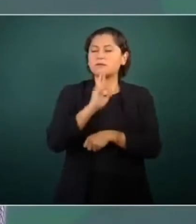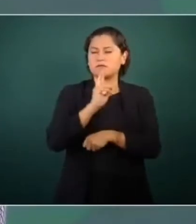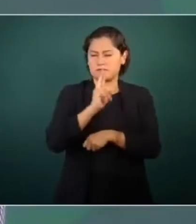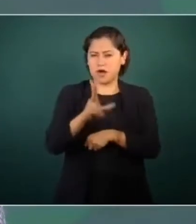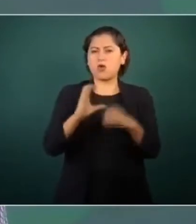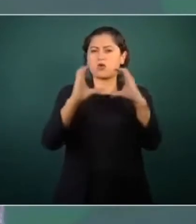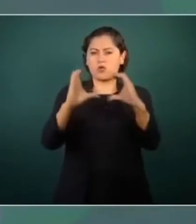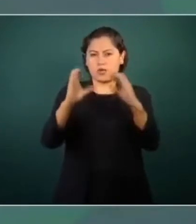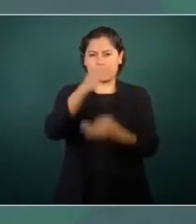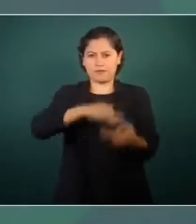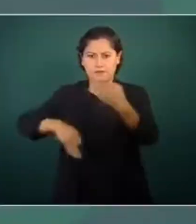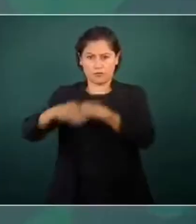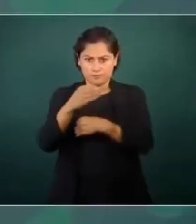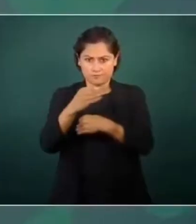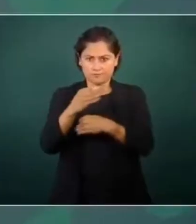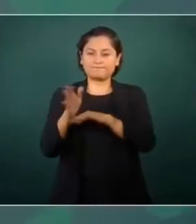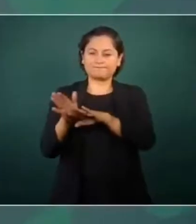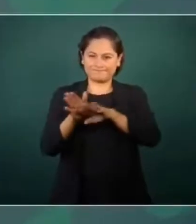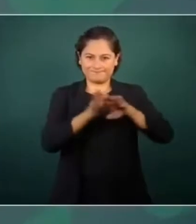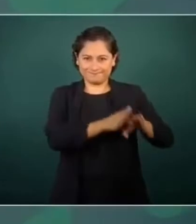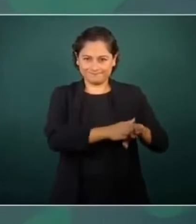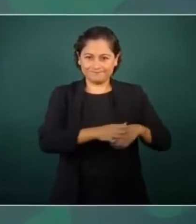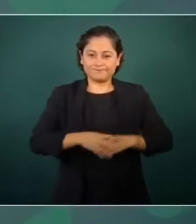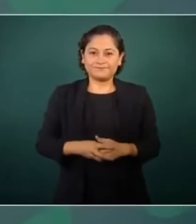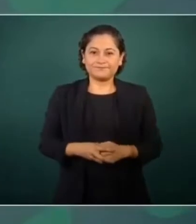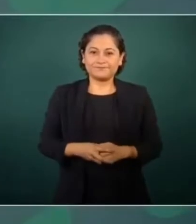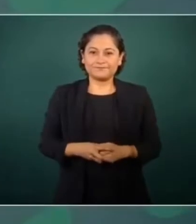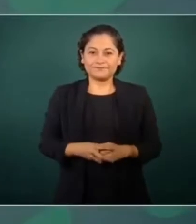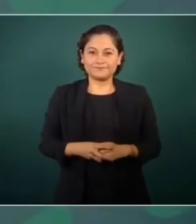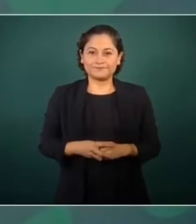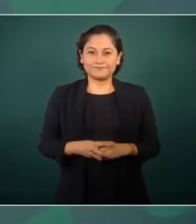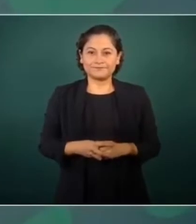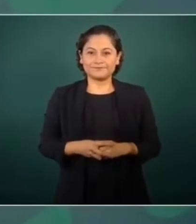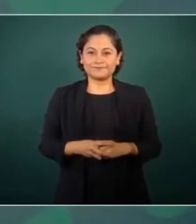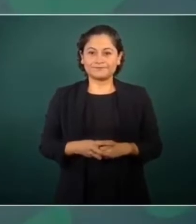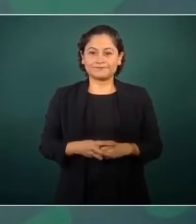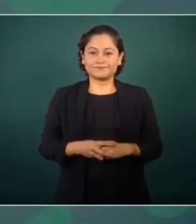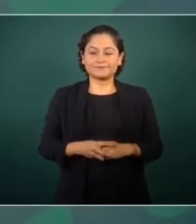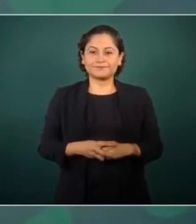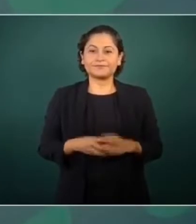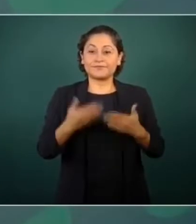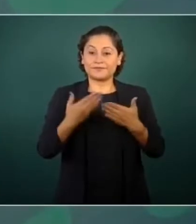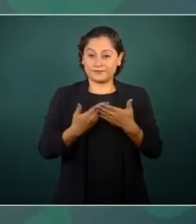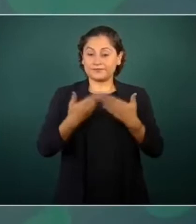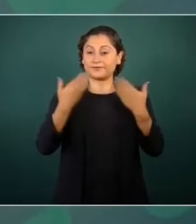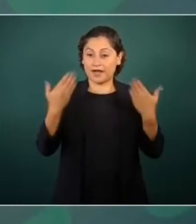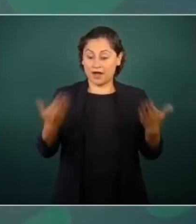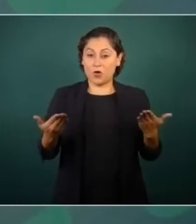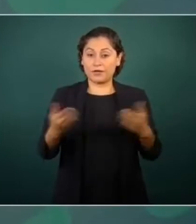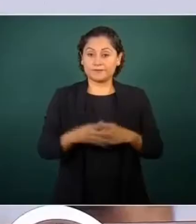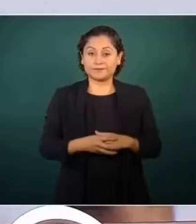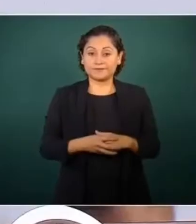Ahora sí, llegan, pues